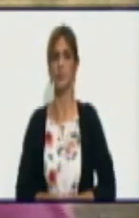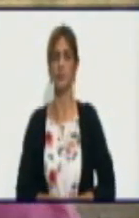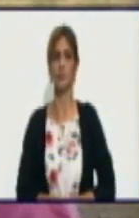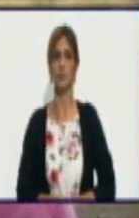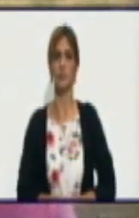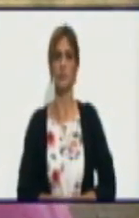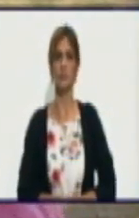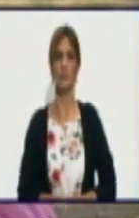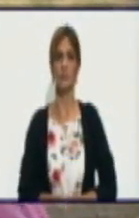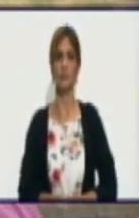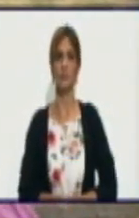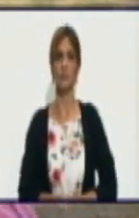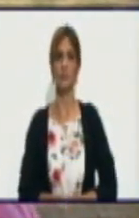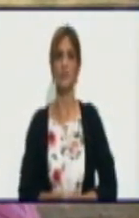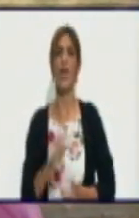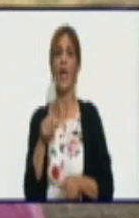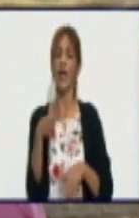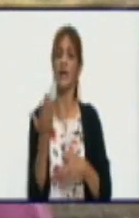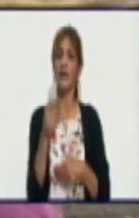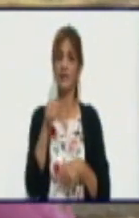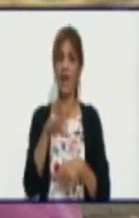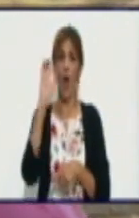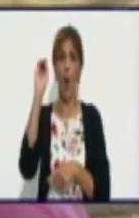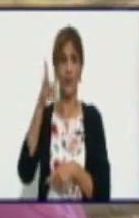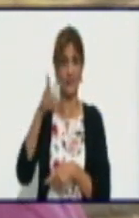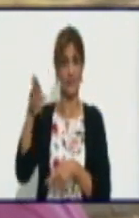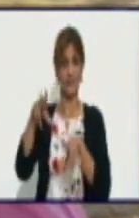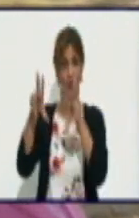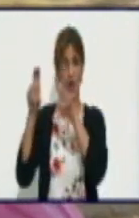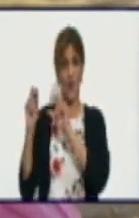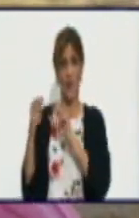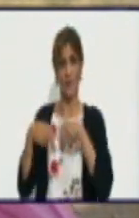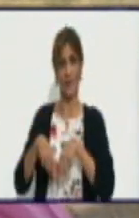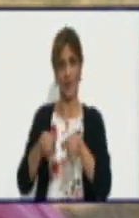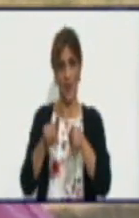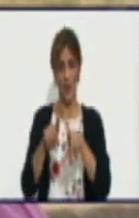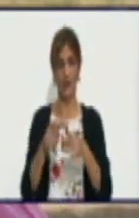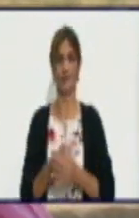Y esta orientación que se dio ahora ha sido una orientación muy buena. que dio ahora es